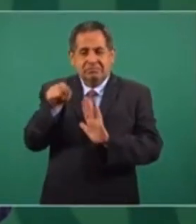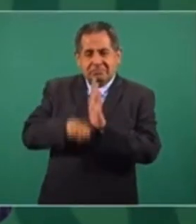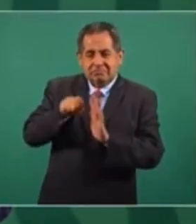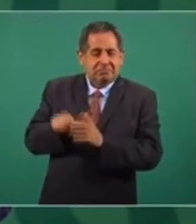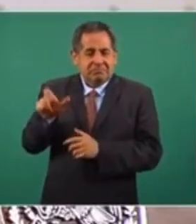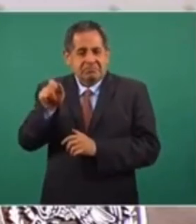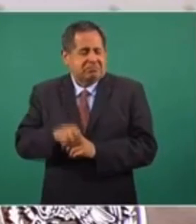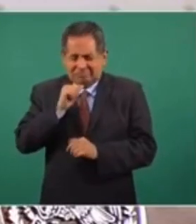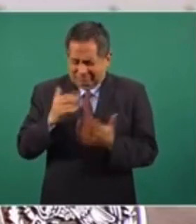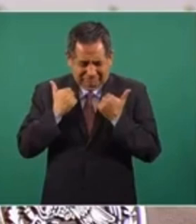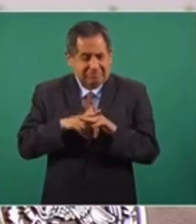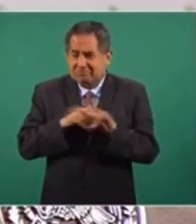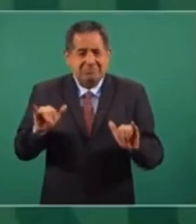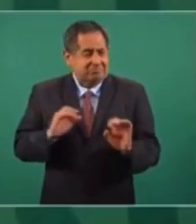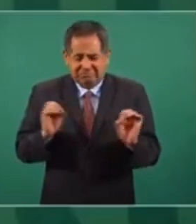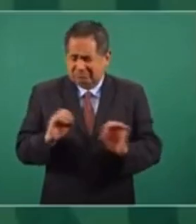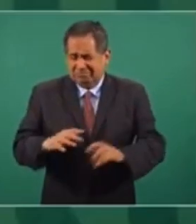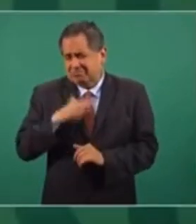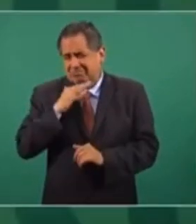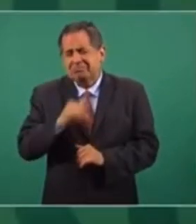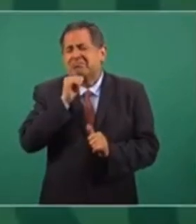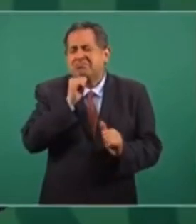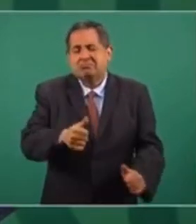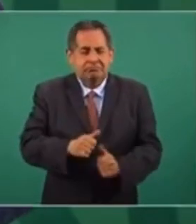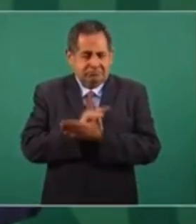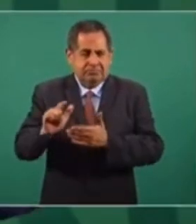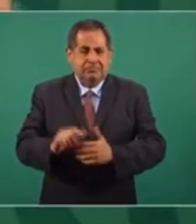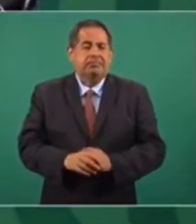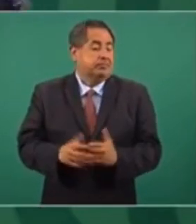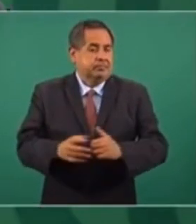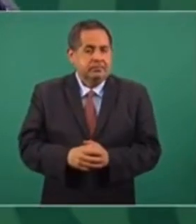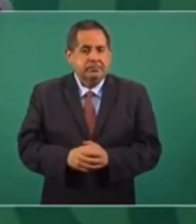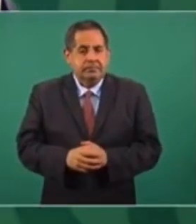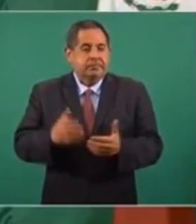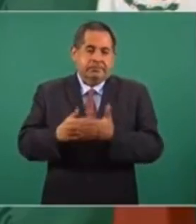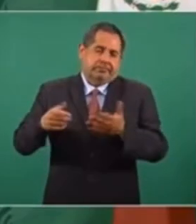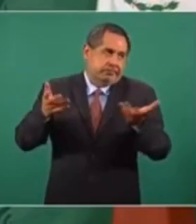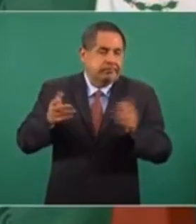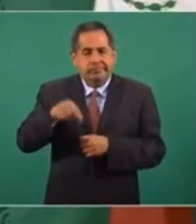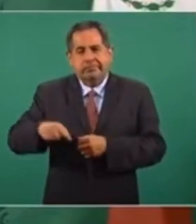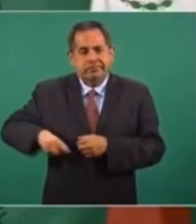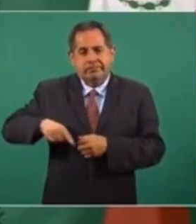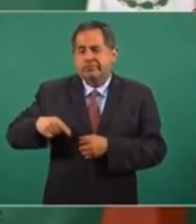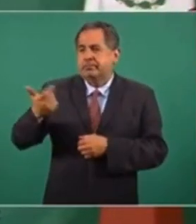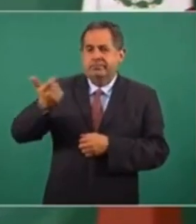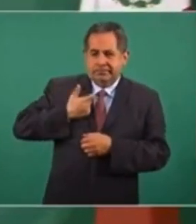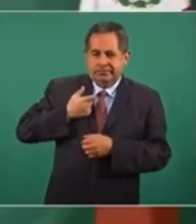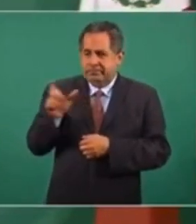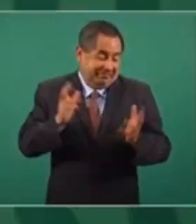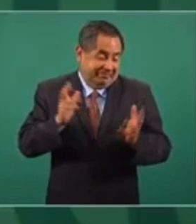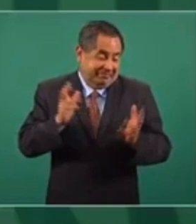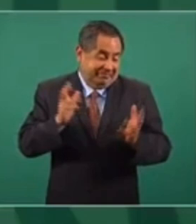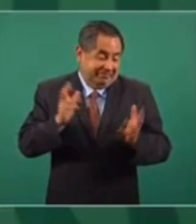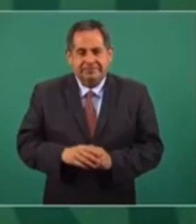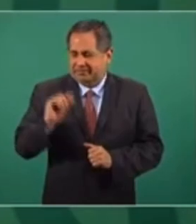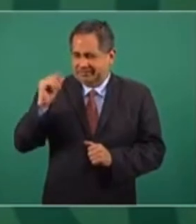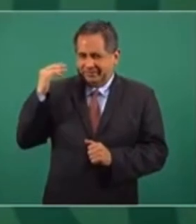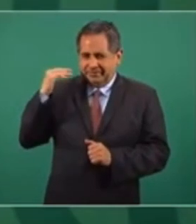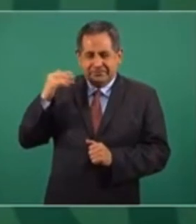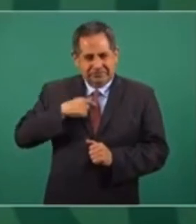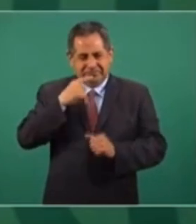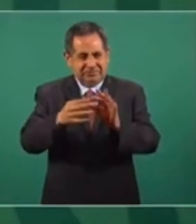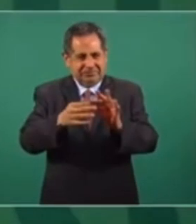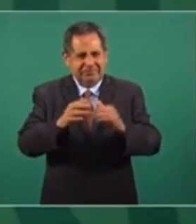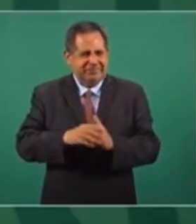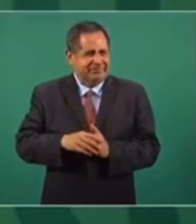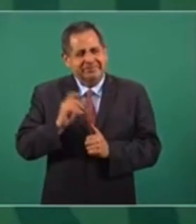nada, nada. Ahora es porque me pagan y mi esposa cobra. Unos días les